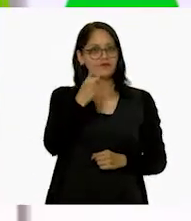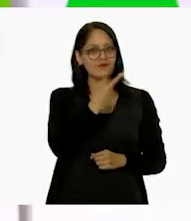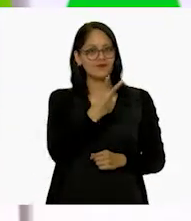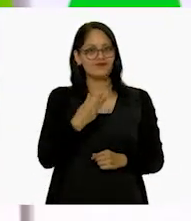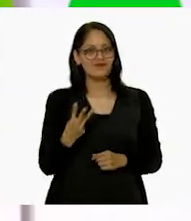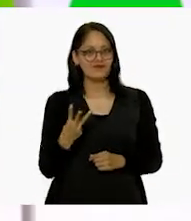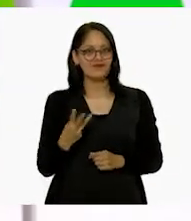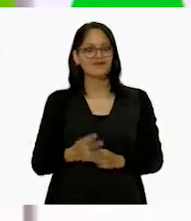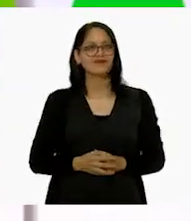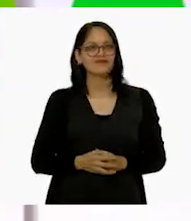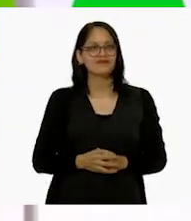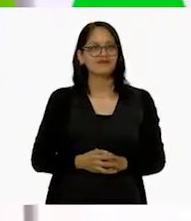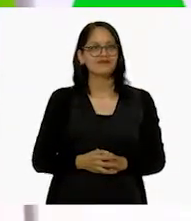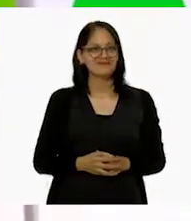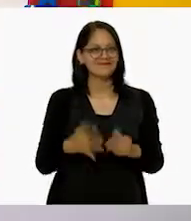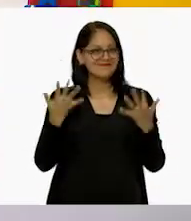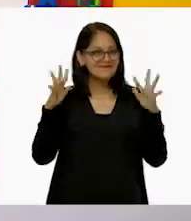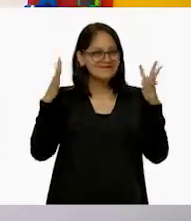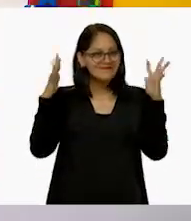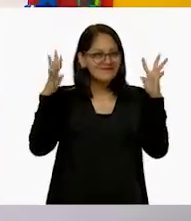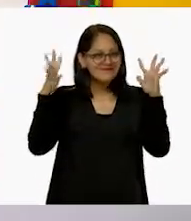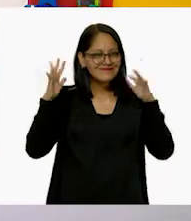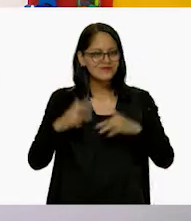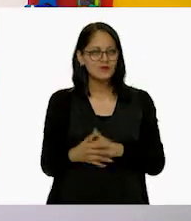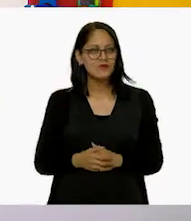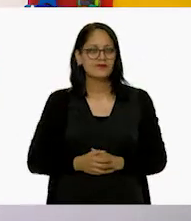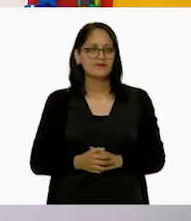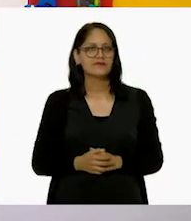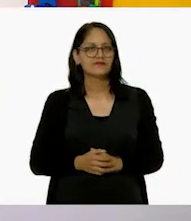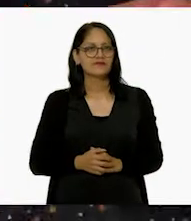dos, tres. ¡Ay,